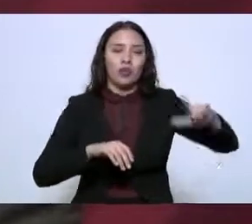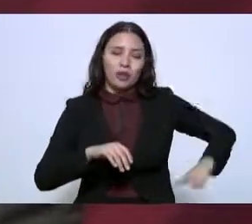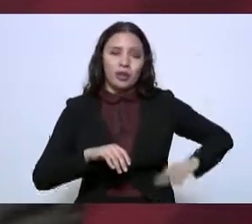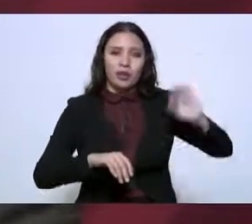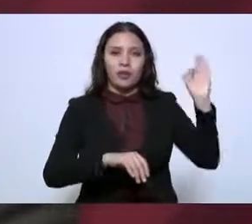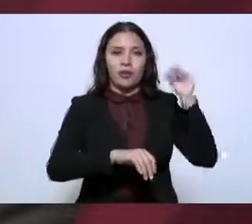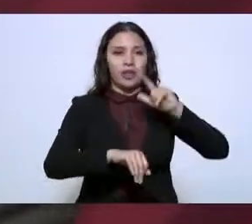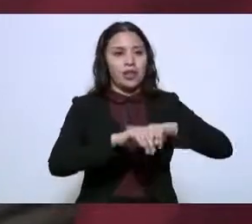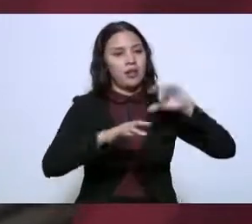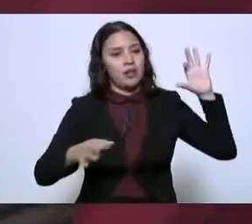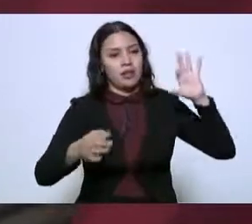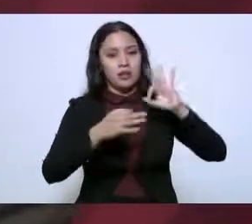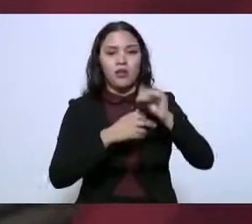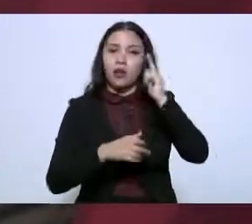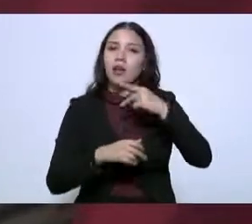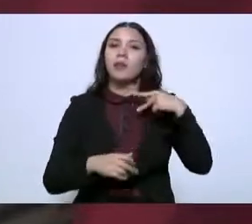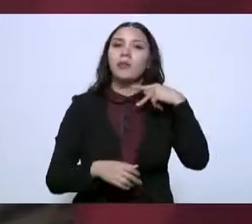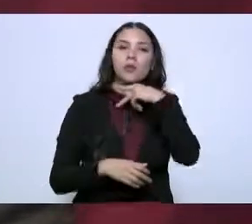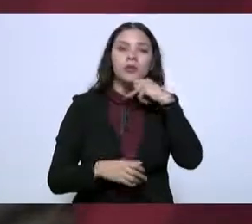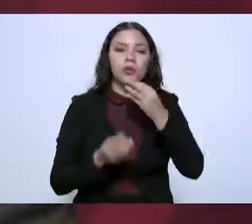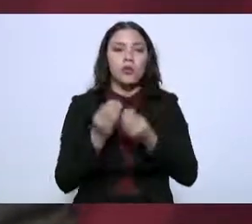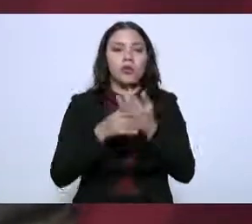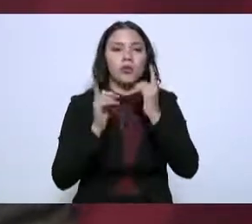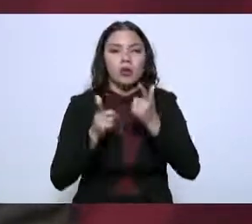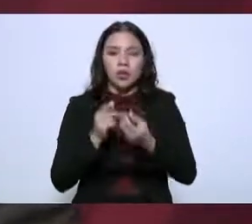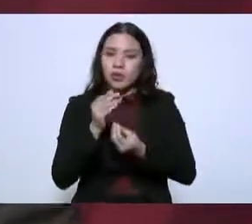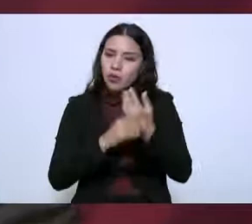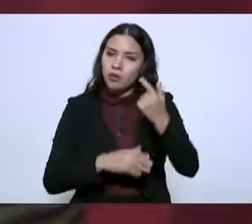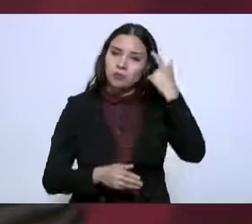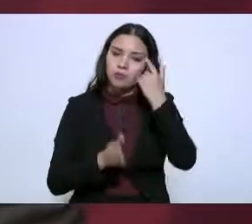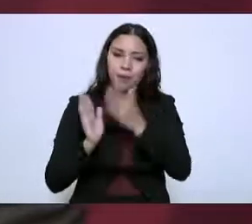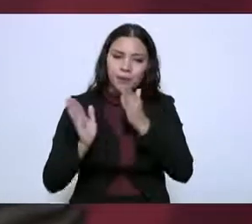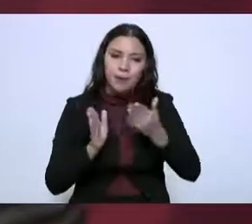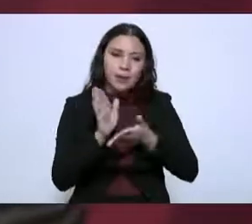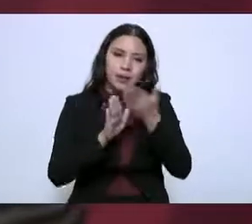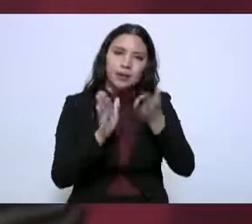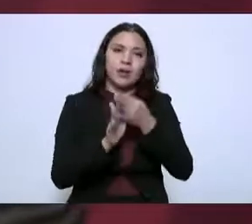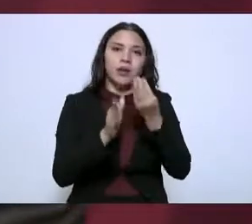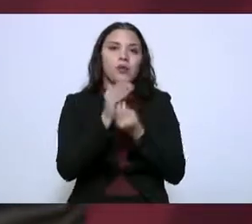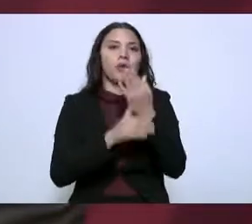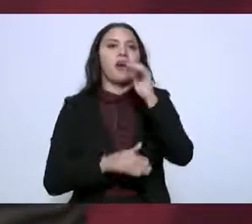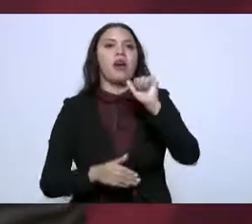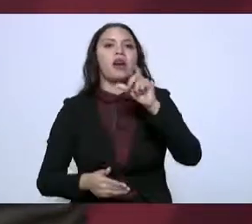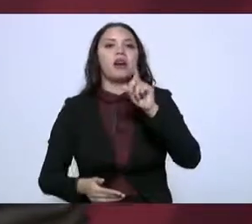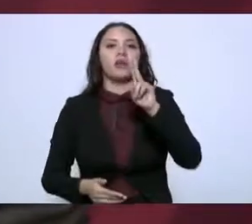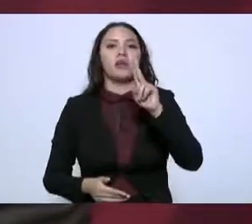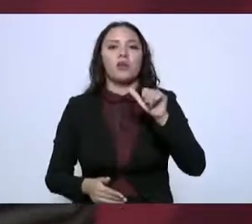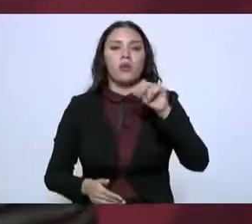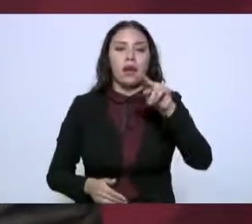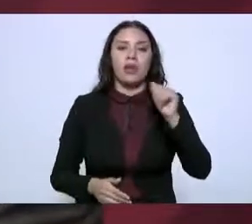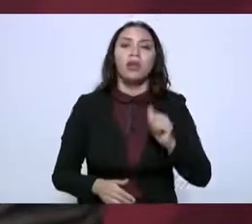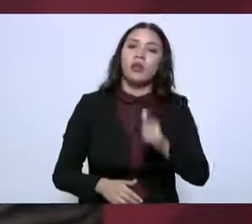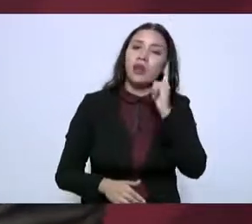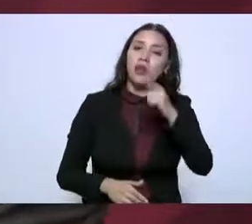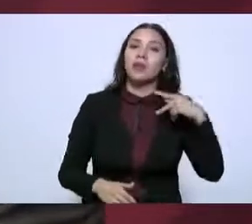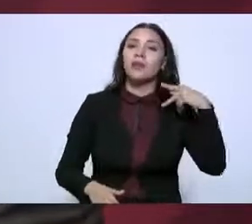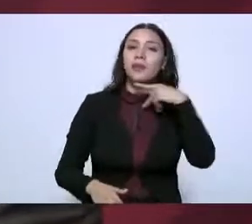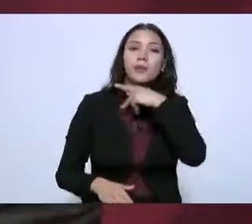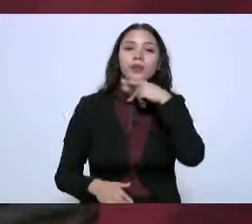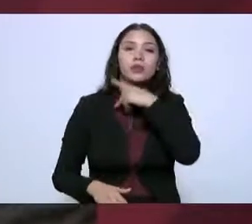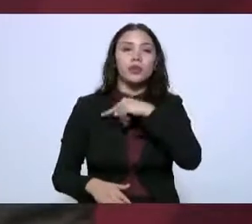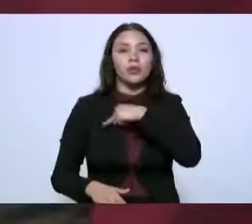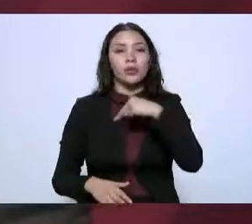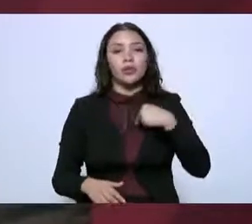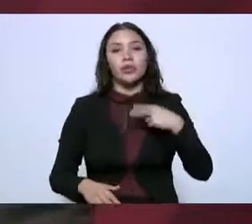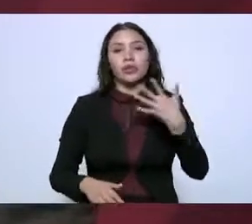que sabemos que va caminando en el proceso de su planeación y ejecución. El que podamos seguir teniendo, y nos han comentado